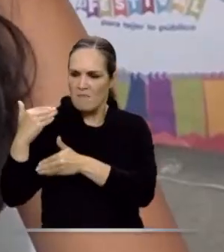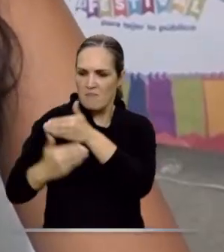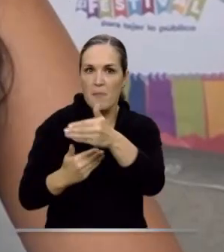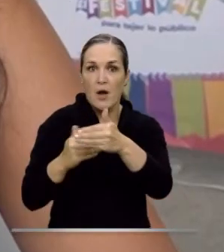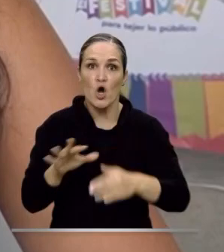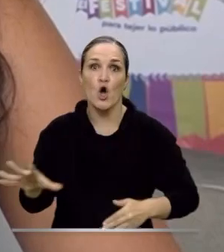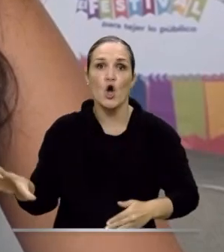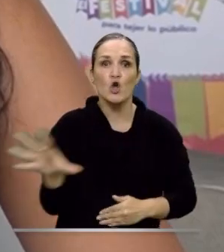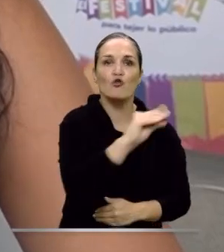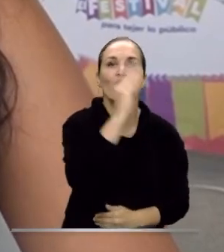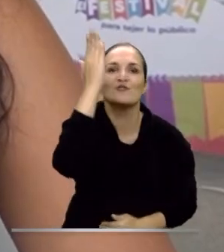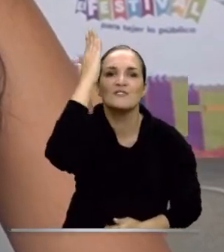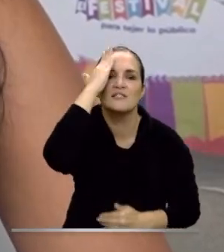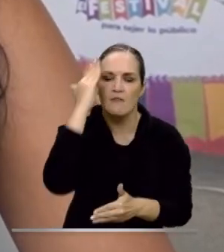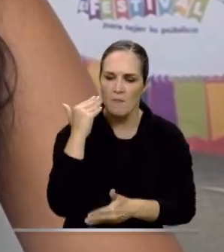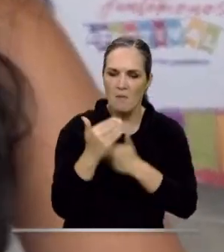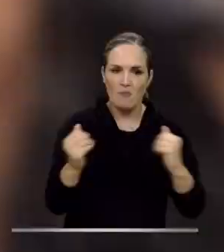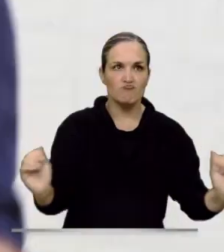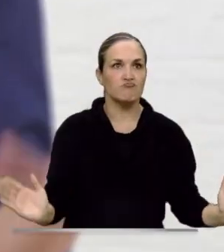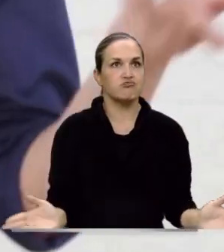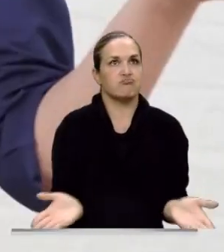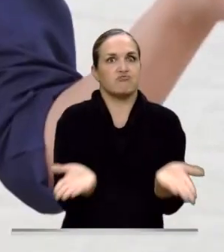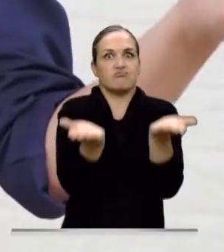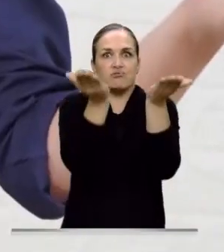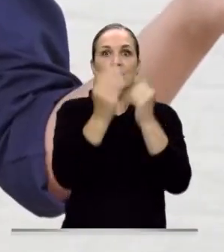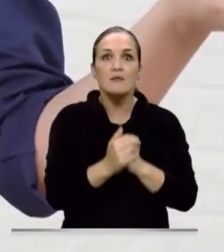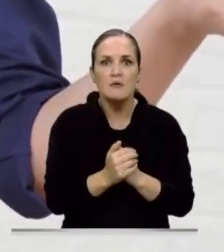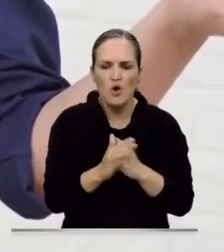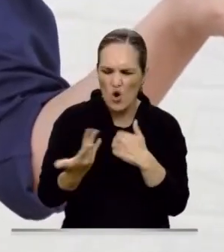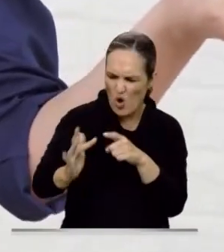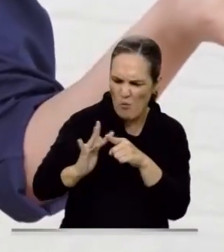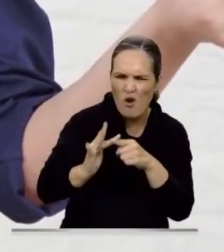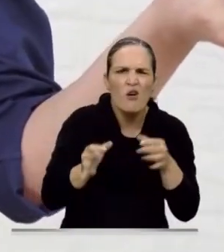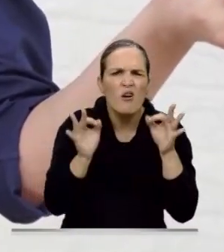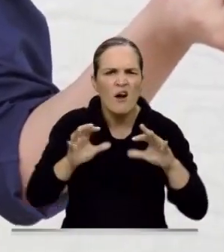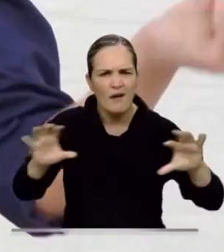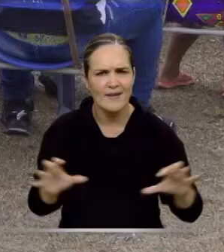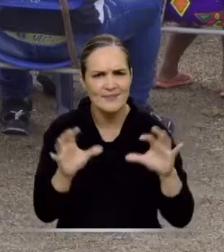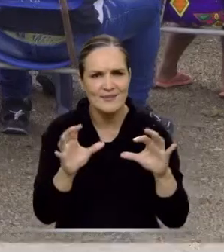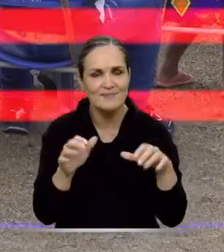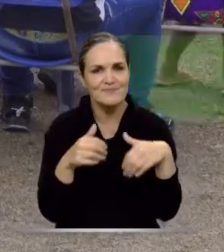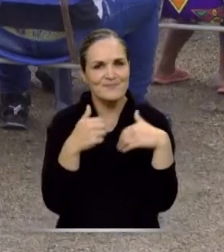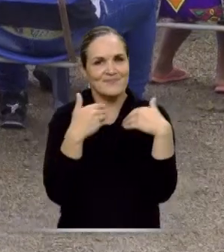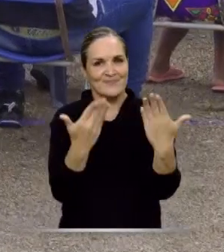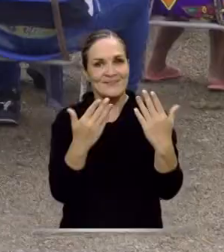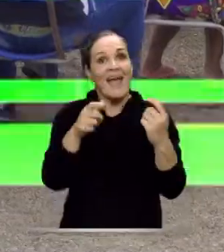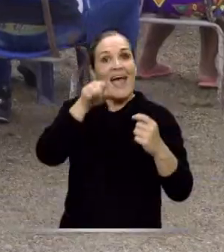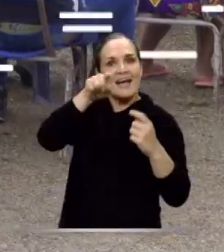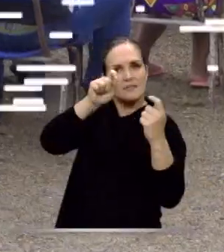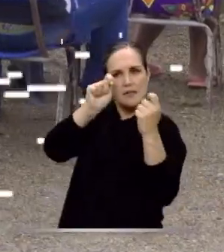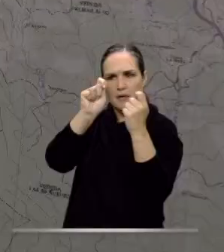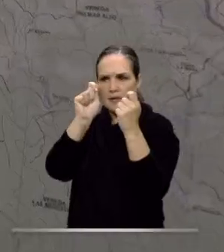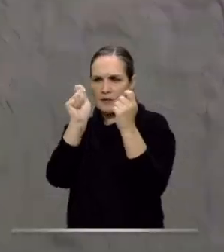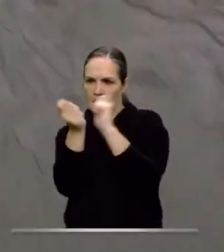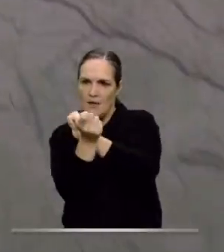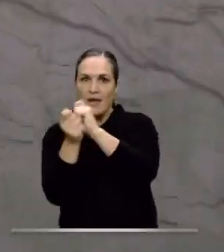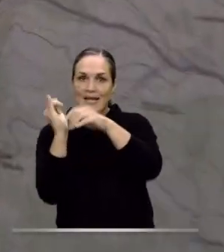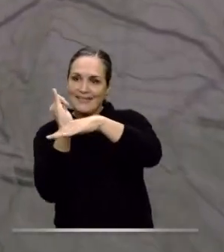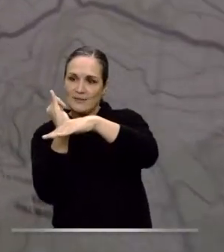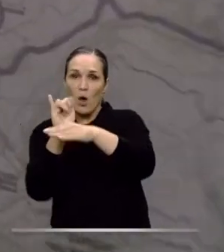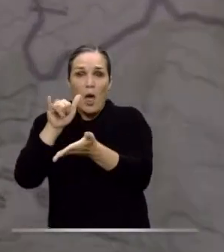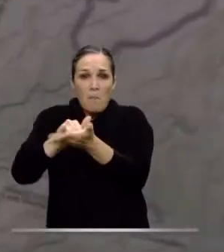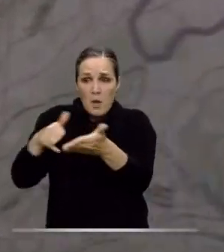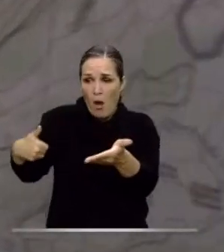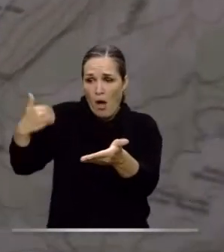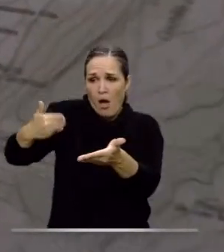todos y todas construimos desde nuestros saberes. ¿Qué hacemos para materializar esto en acciones? Precisamente rediseñar las